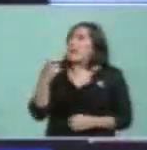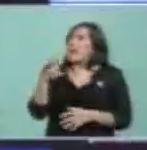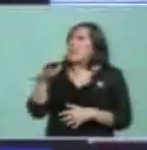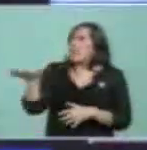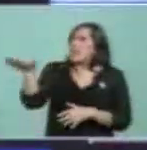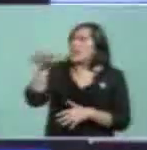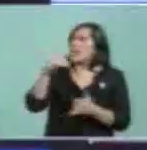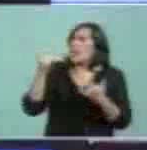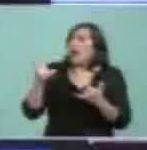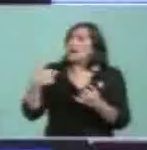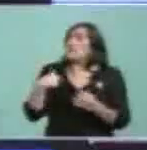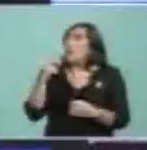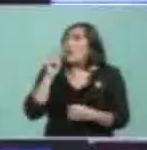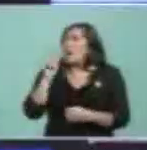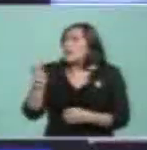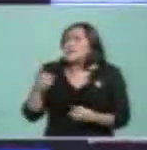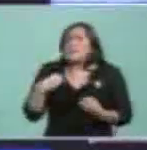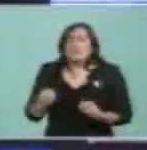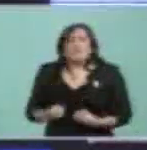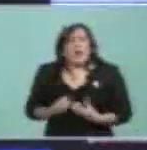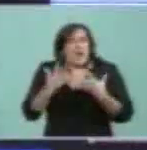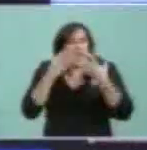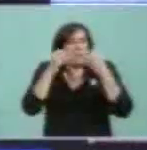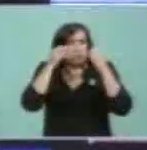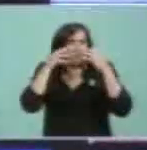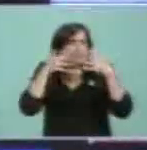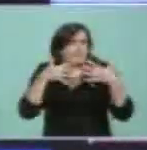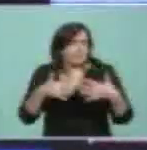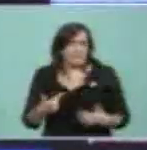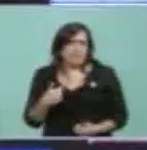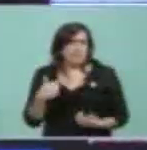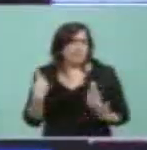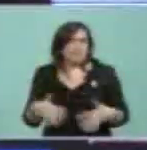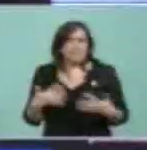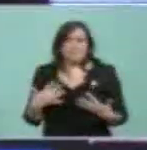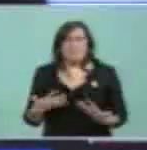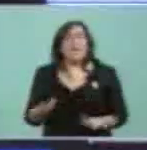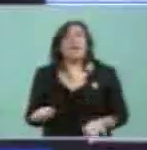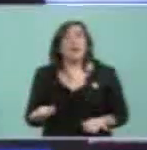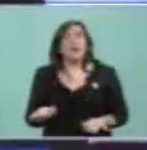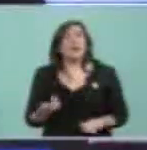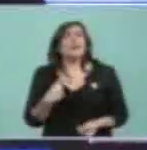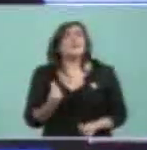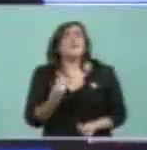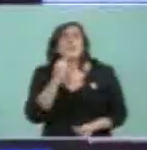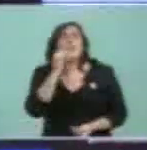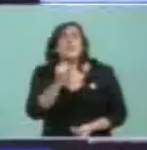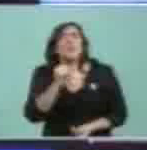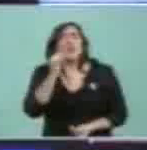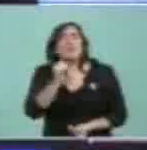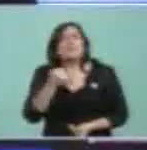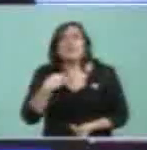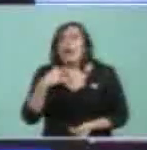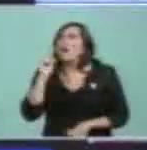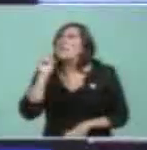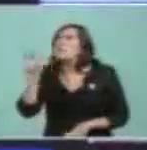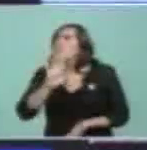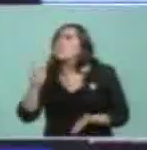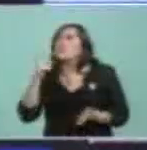emocionó hasta las lágrimas, un pueblo que, y quiero contarles porque es una experiencia que muchas veces